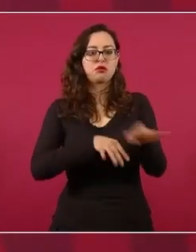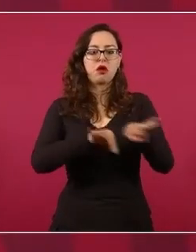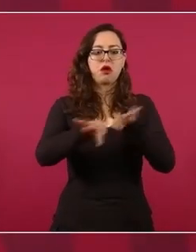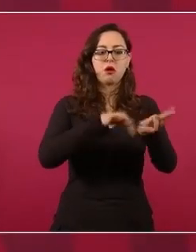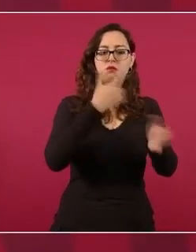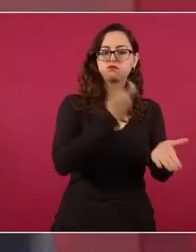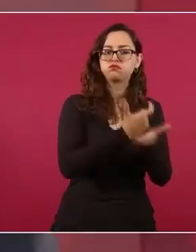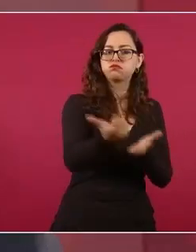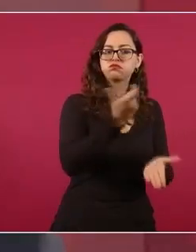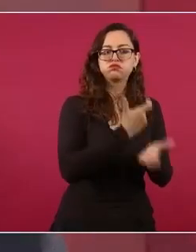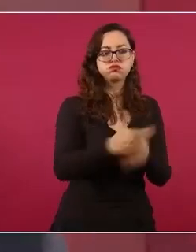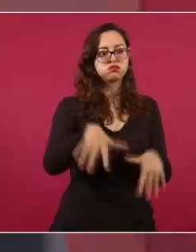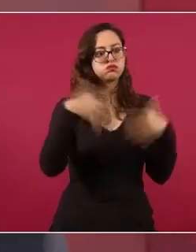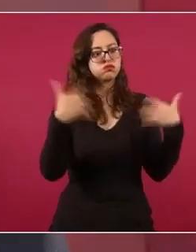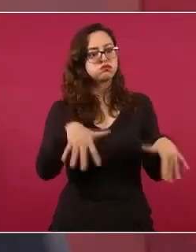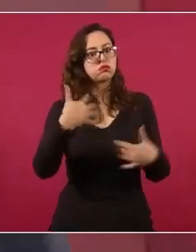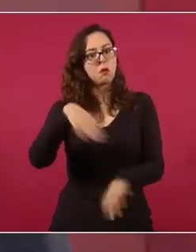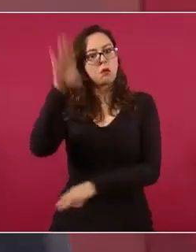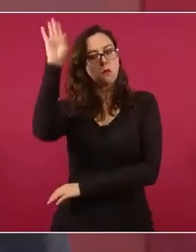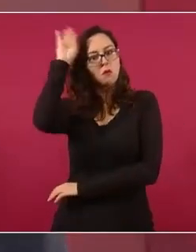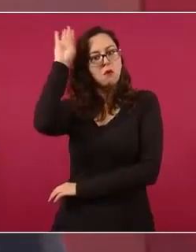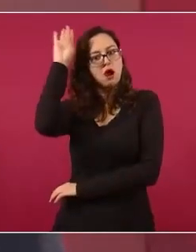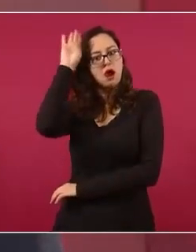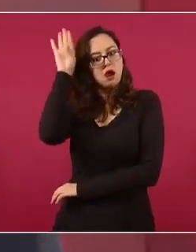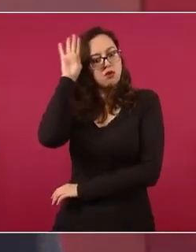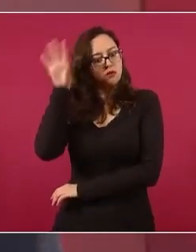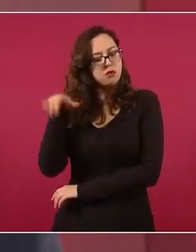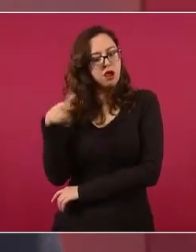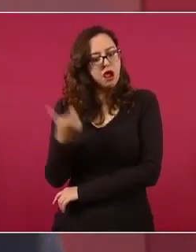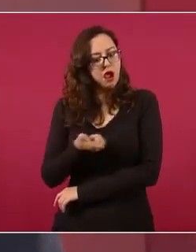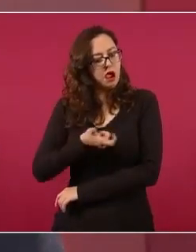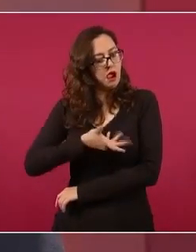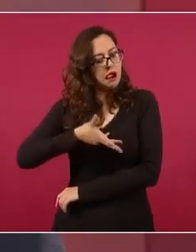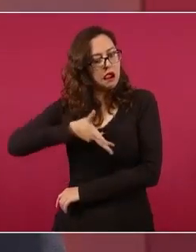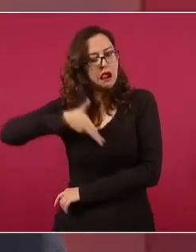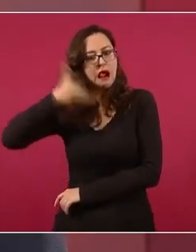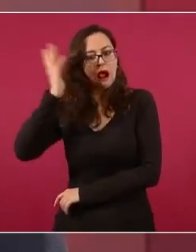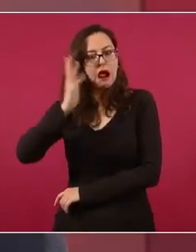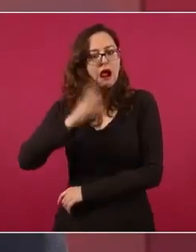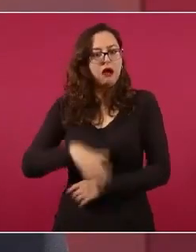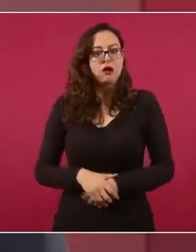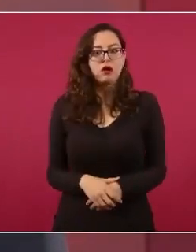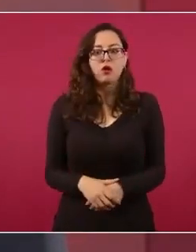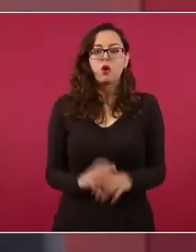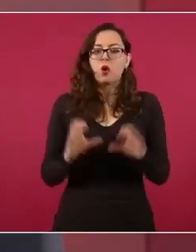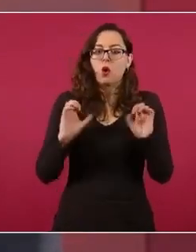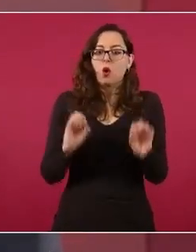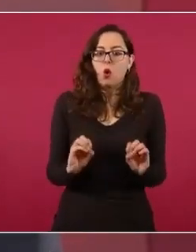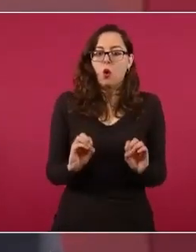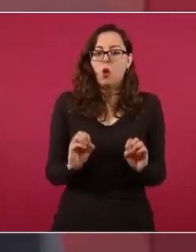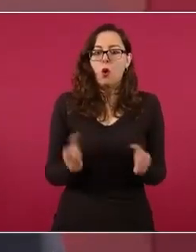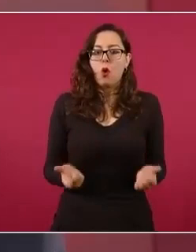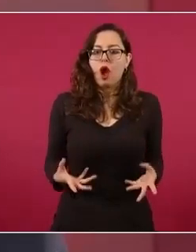o gastos onerosos,